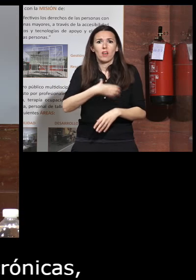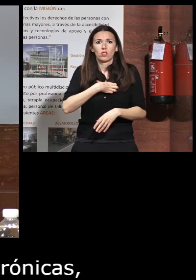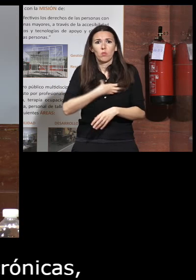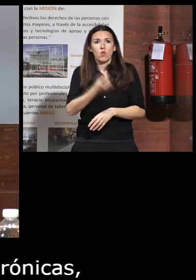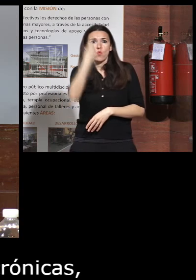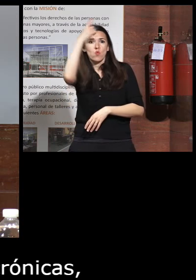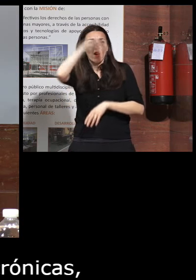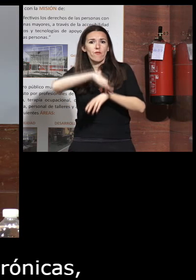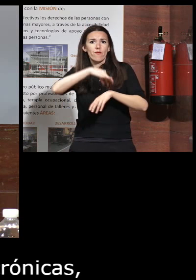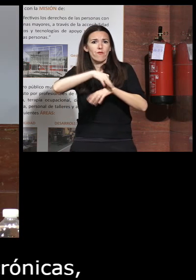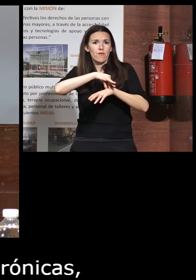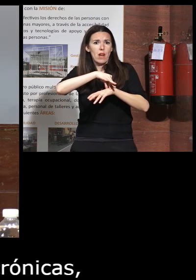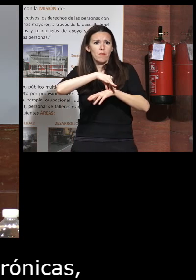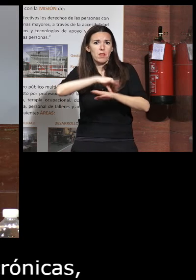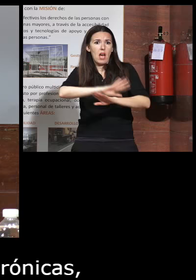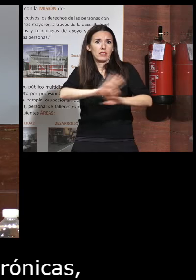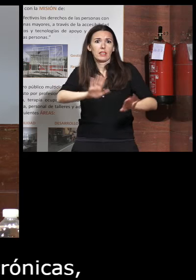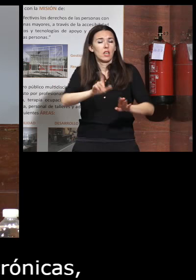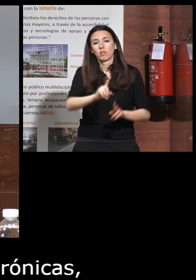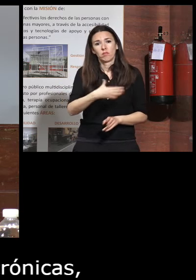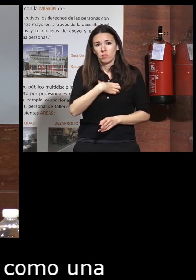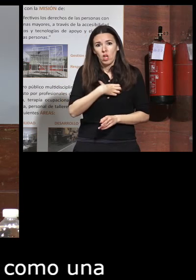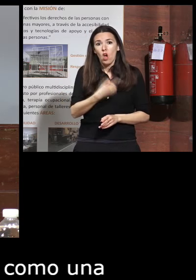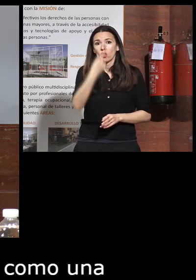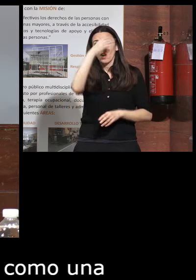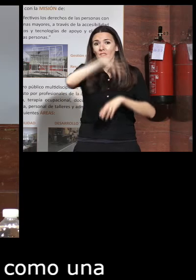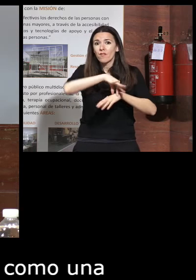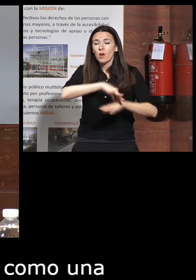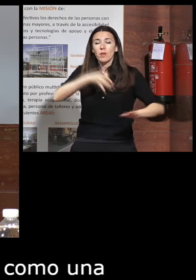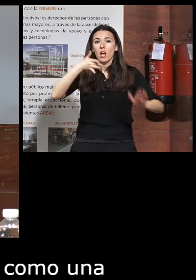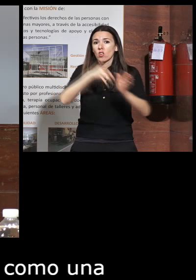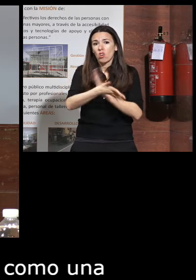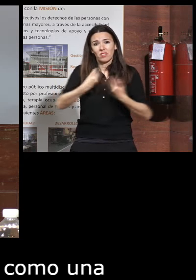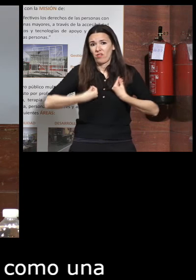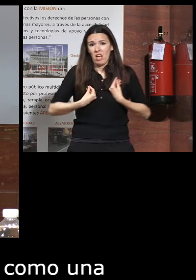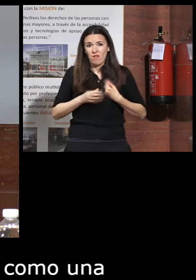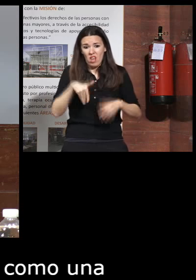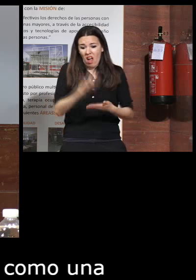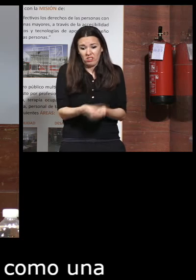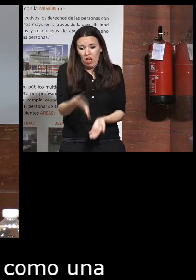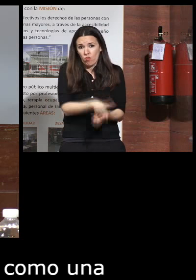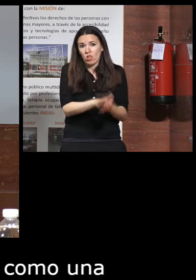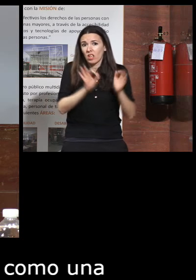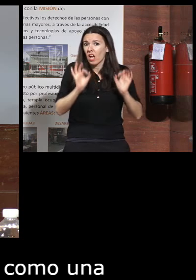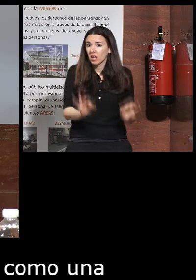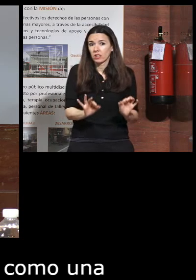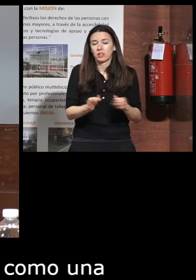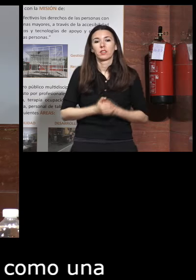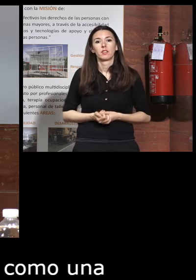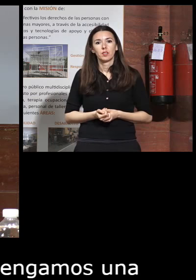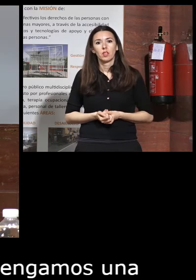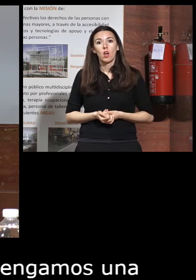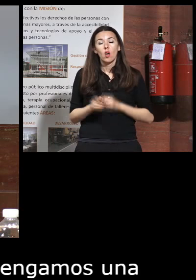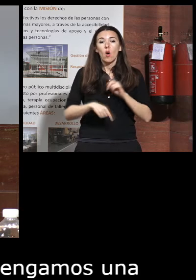enfermedad aguda sino una vez que tengamos una enfermedad crónica la tenemos para toda la vida y luego estaban